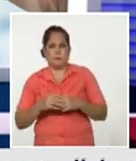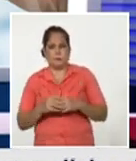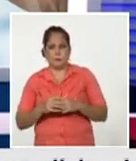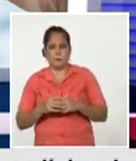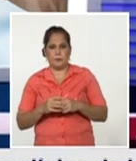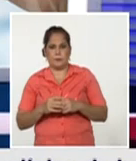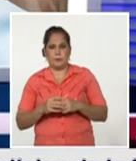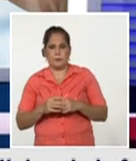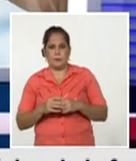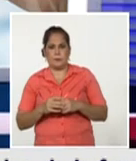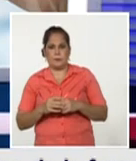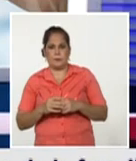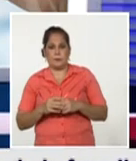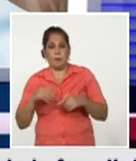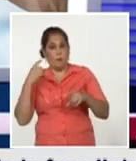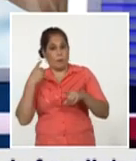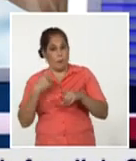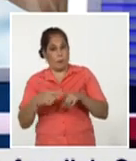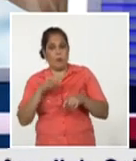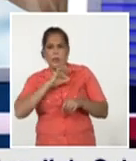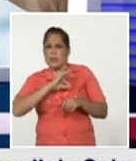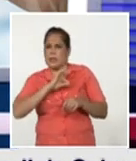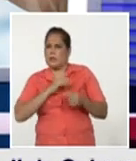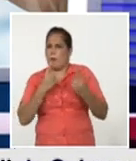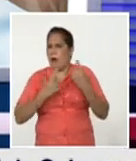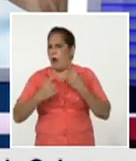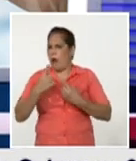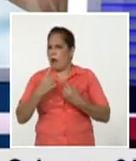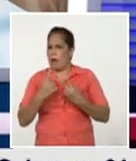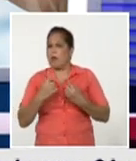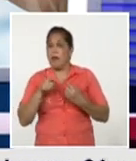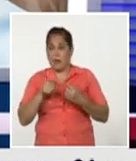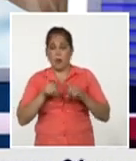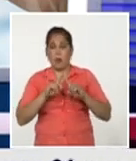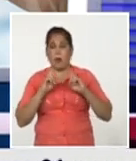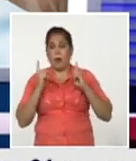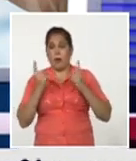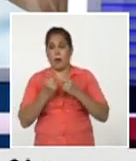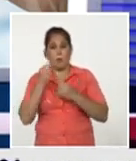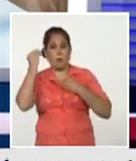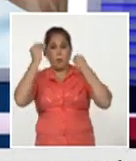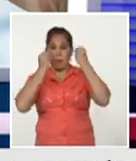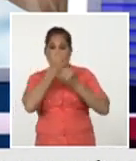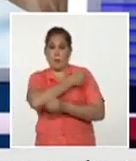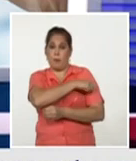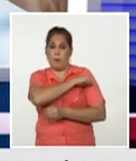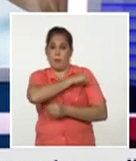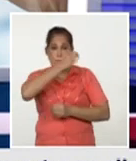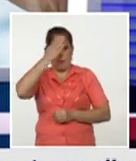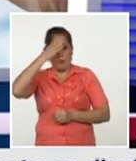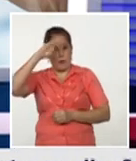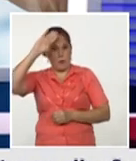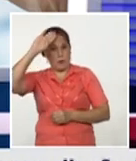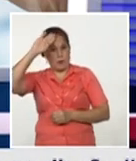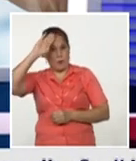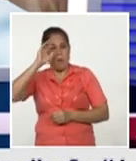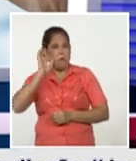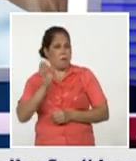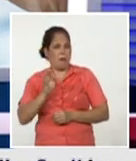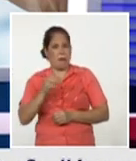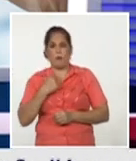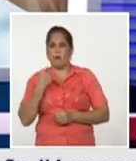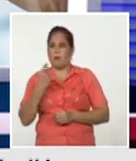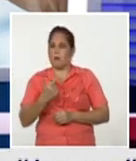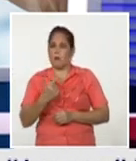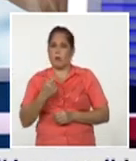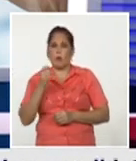en términos de síntomas generales y eso es de lo que más preocupa a la población el síntoma general más frecuente que hemos encontrado es la